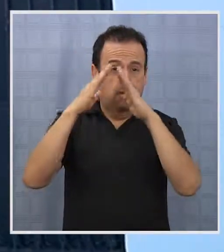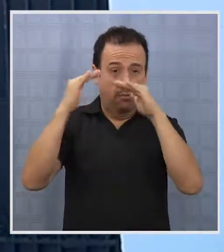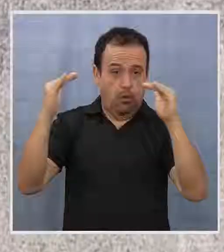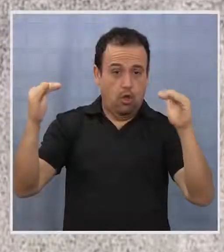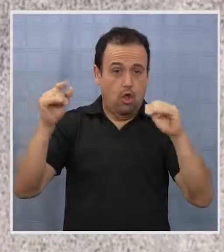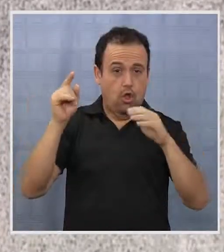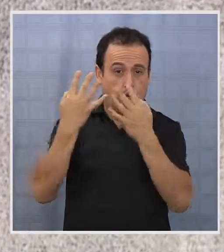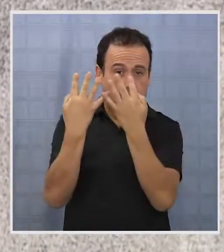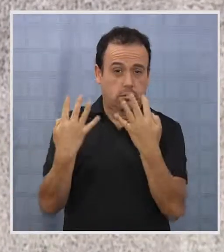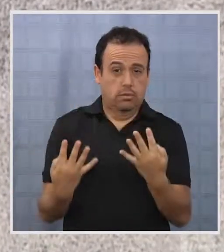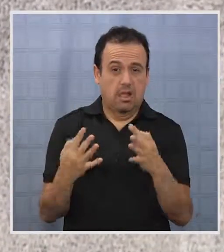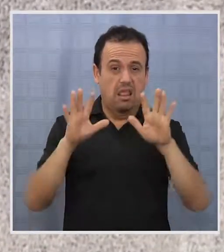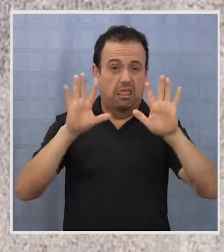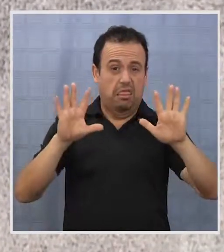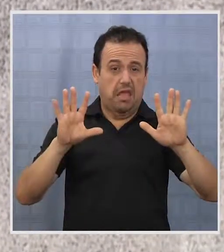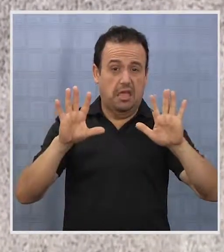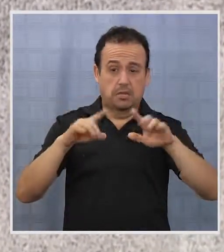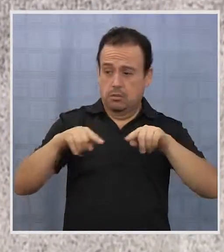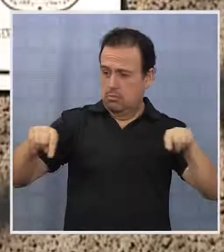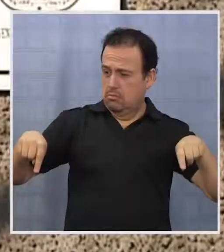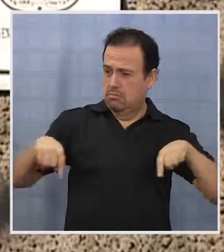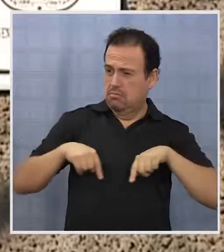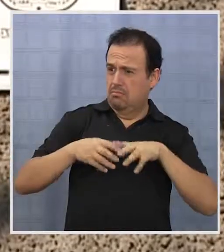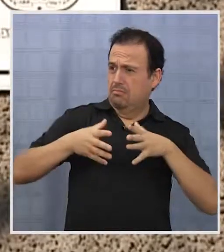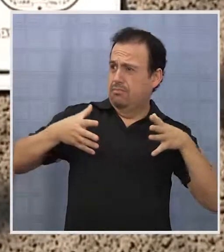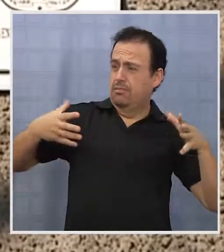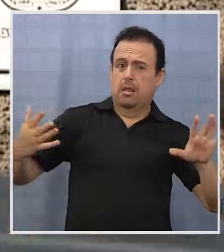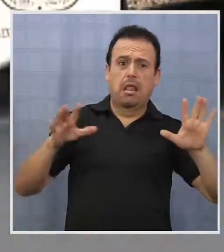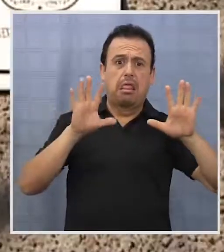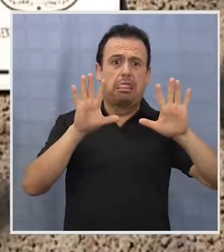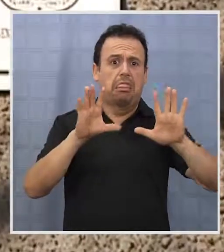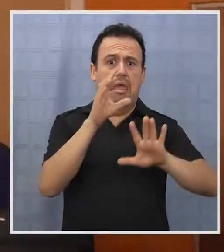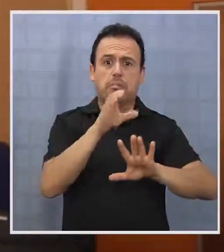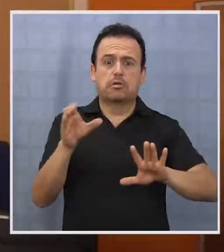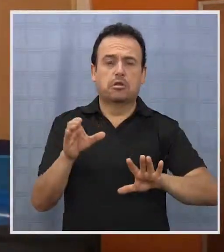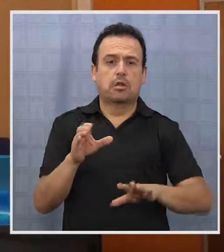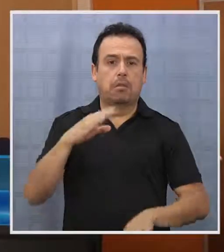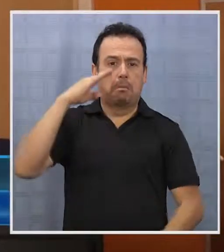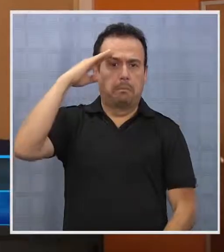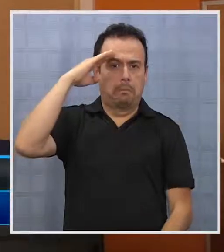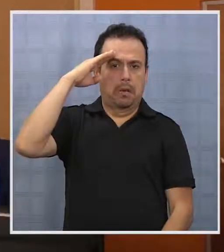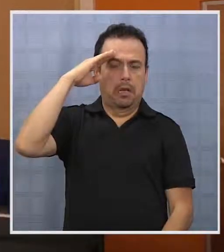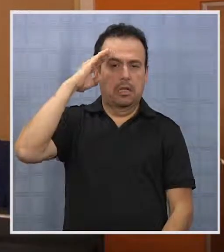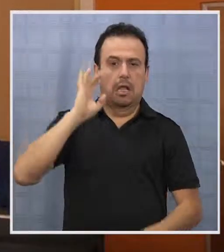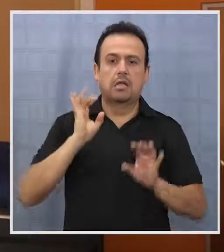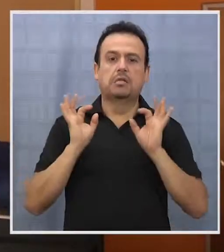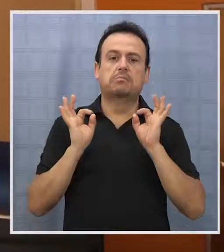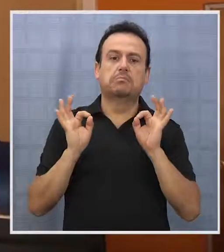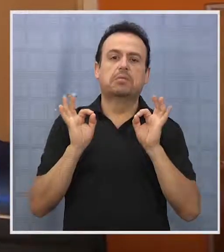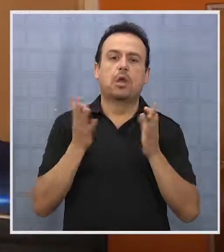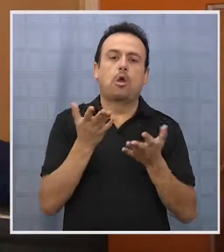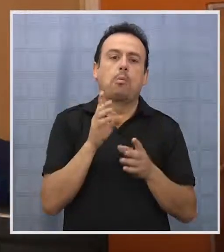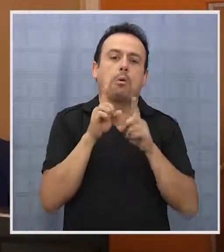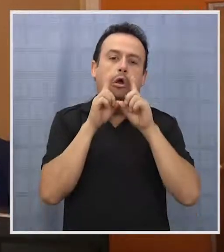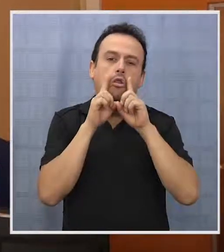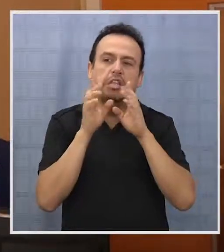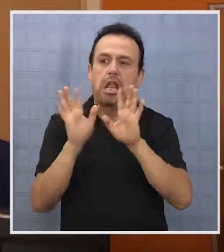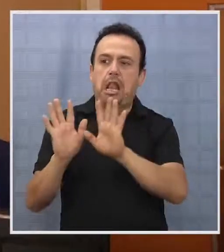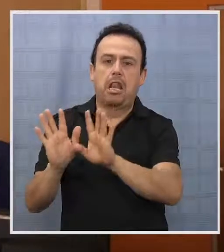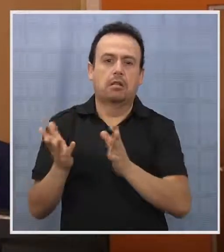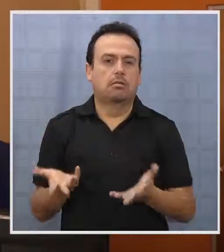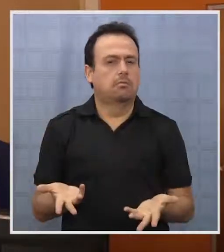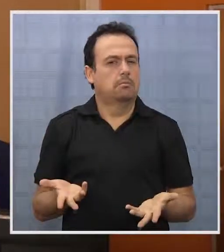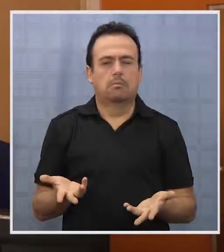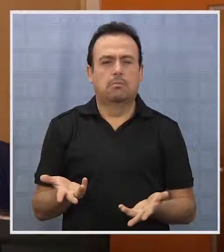cordillera porque había 10 internos que ocupaban en funciones netamente penitenciarias a más de 80 funcionarios para